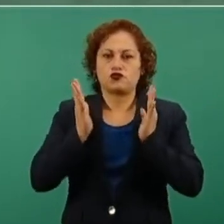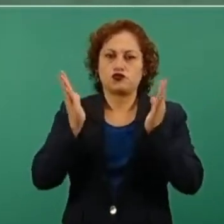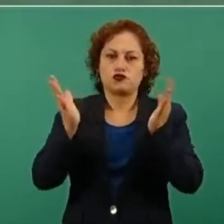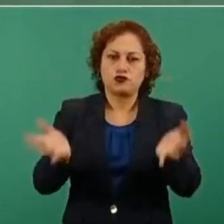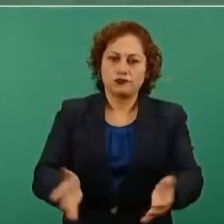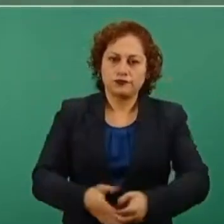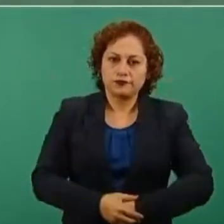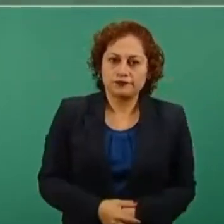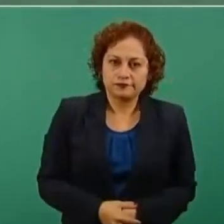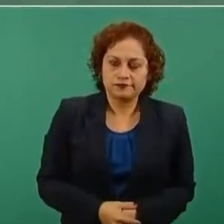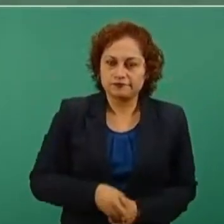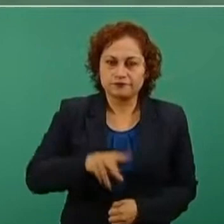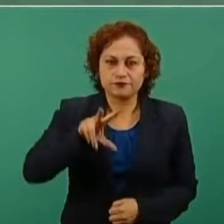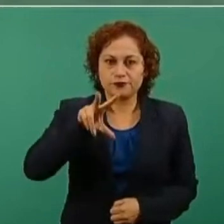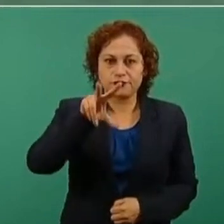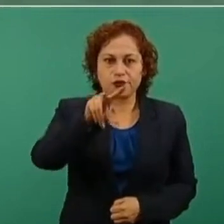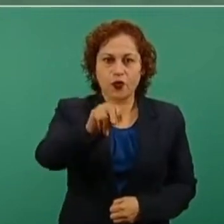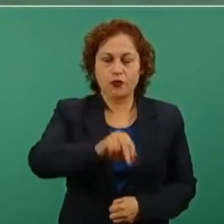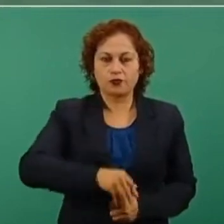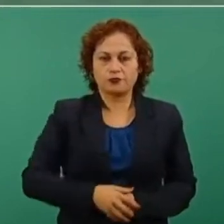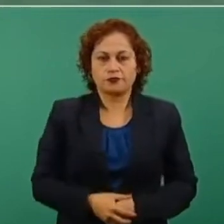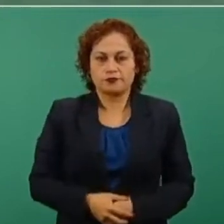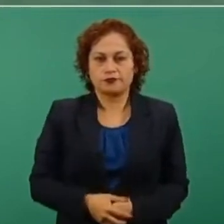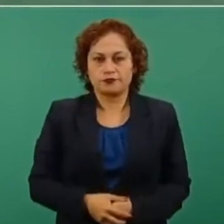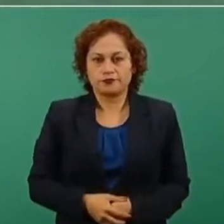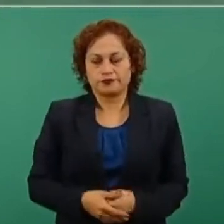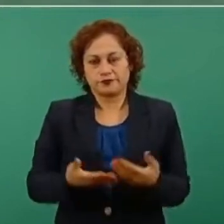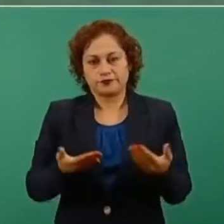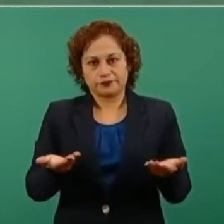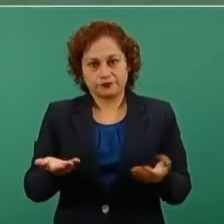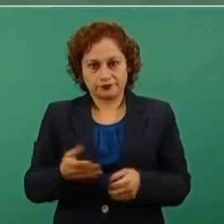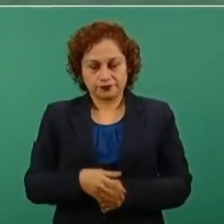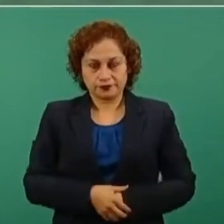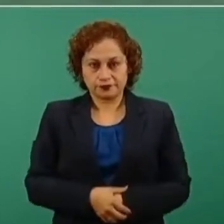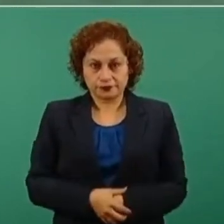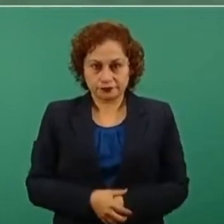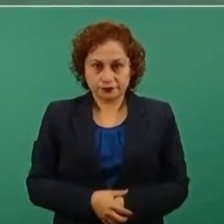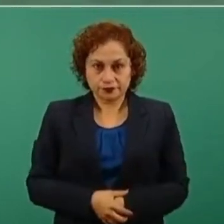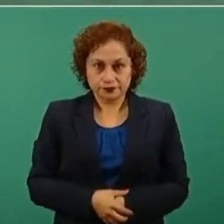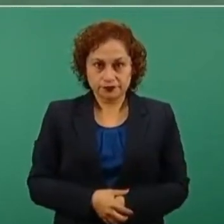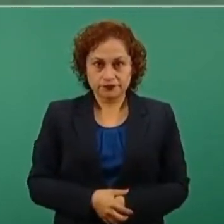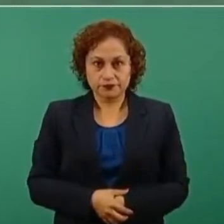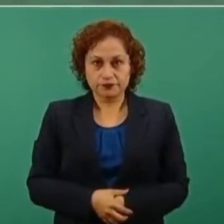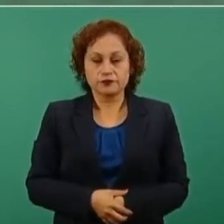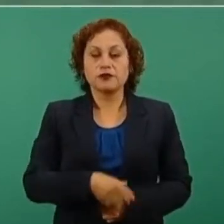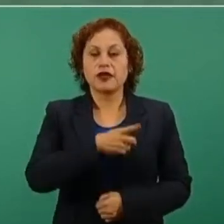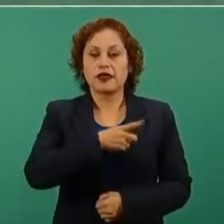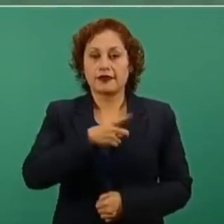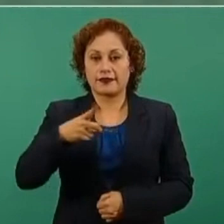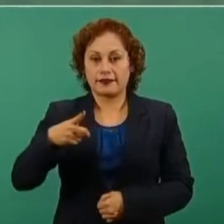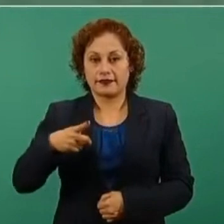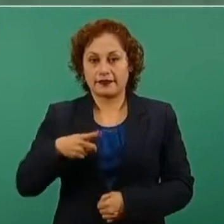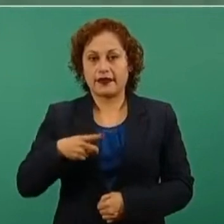No, hay que transparentar todo